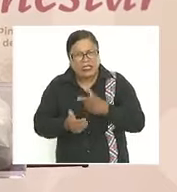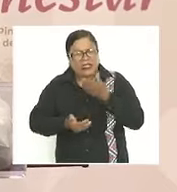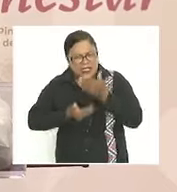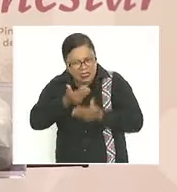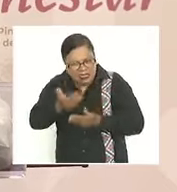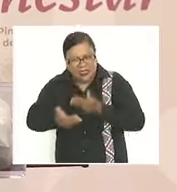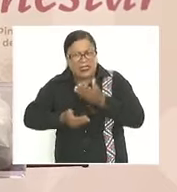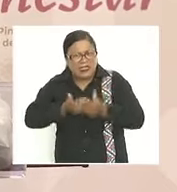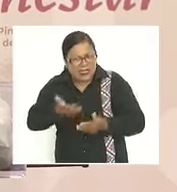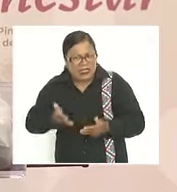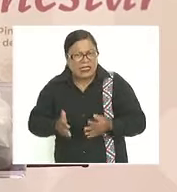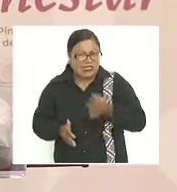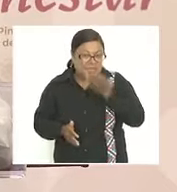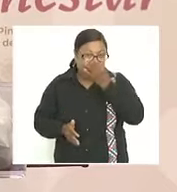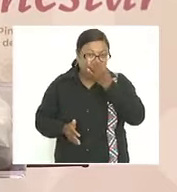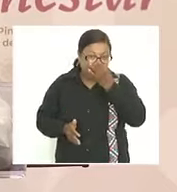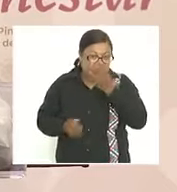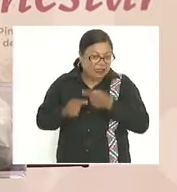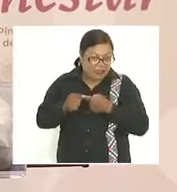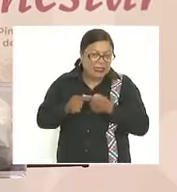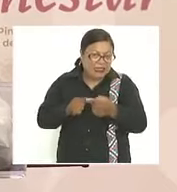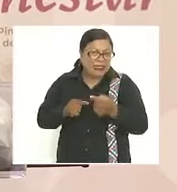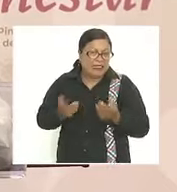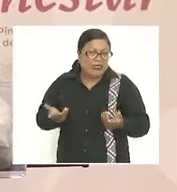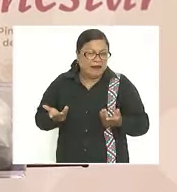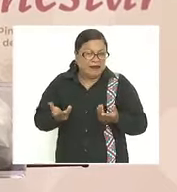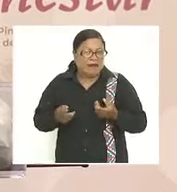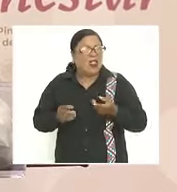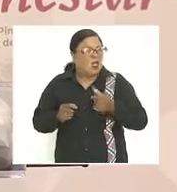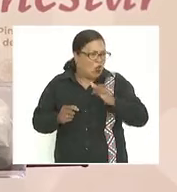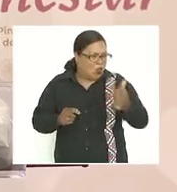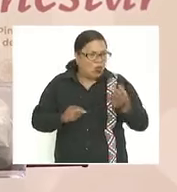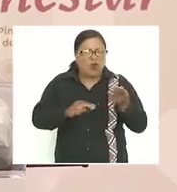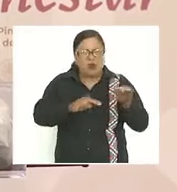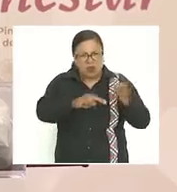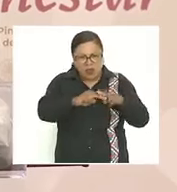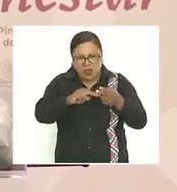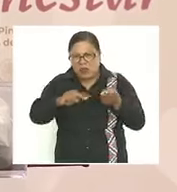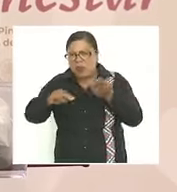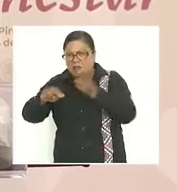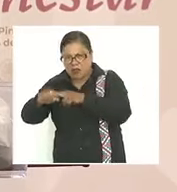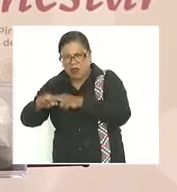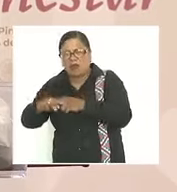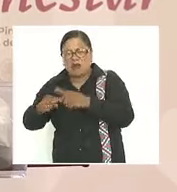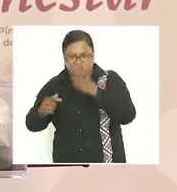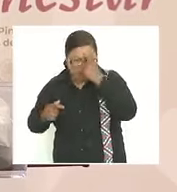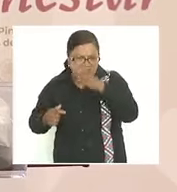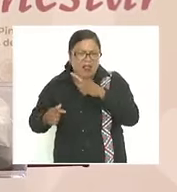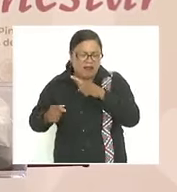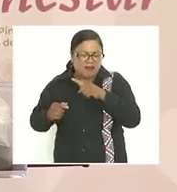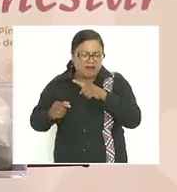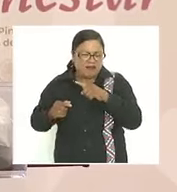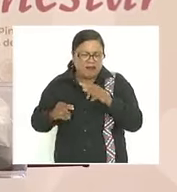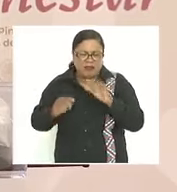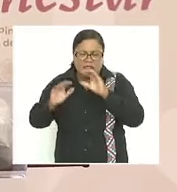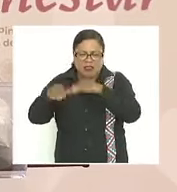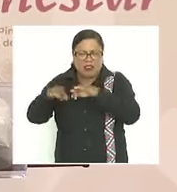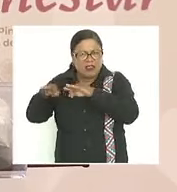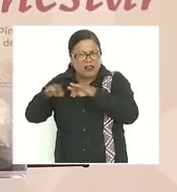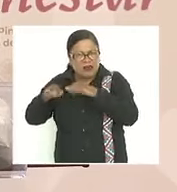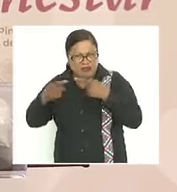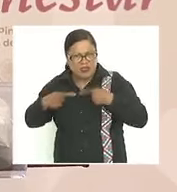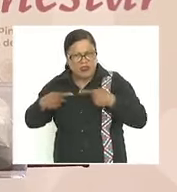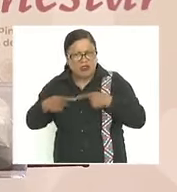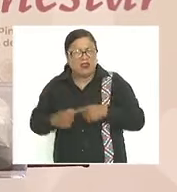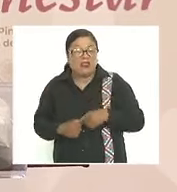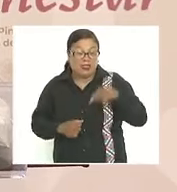ya vienen otros aumentos al salario mínimo este fin de año